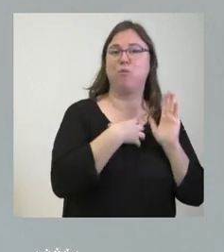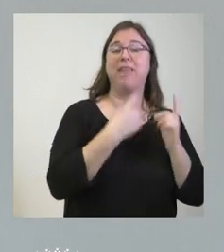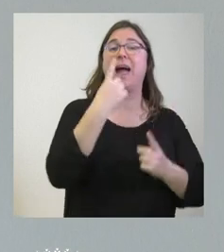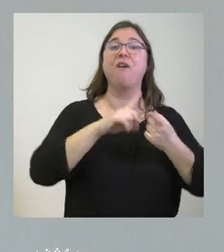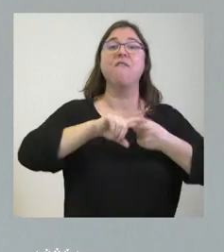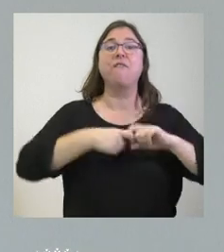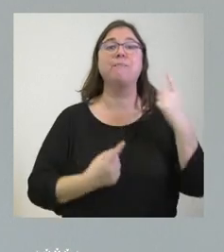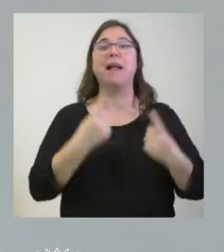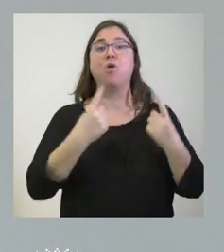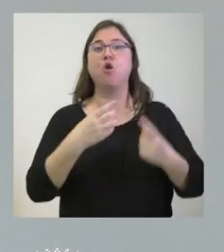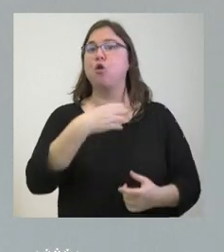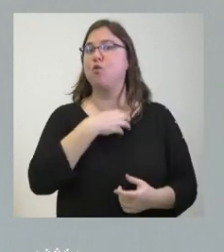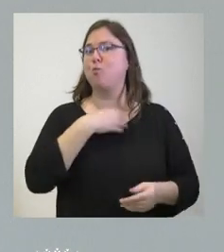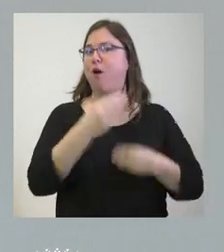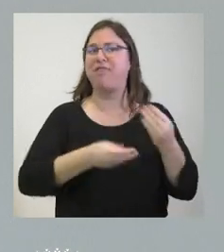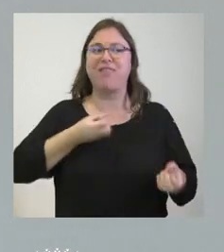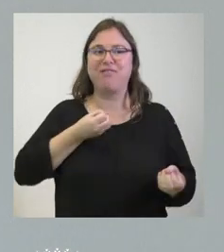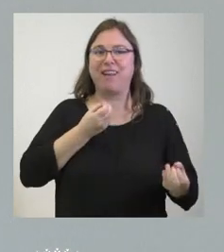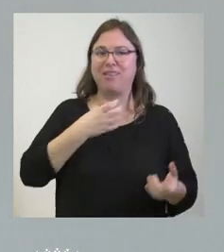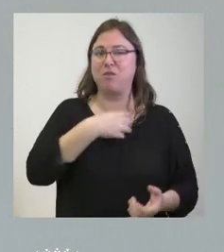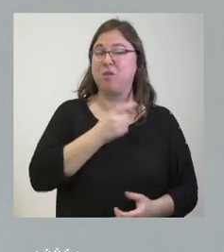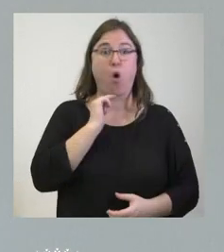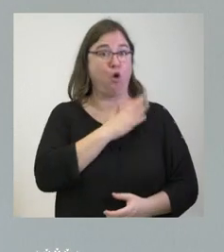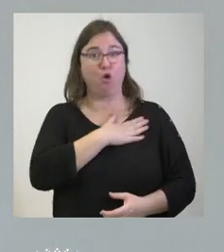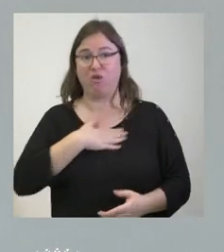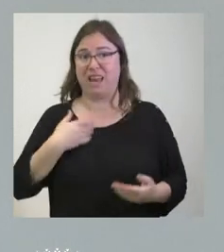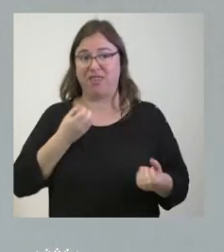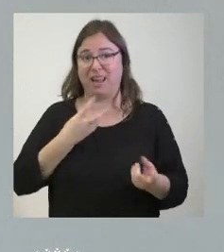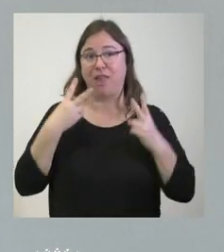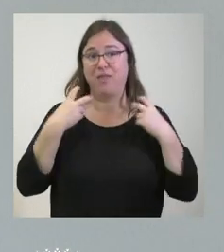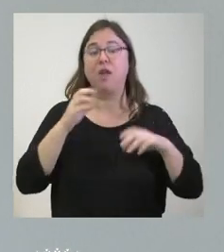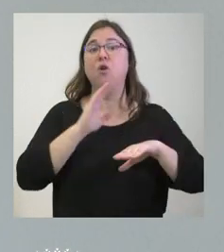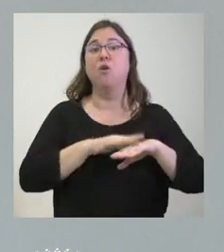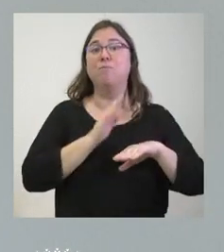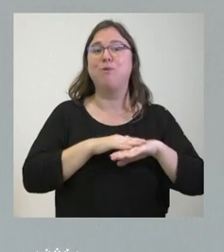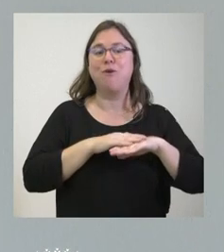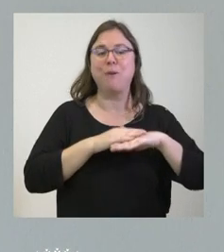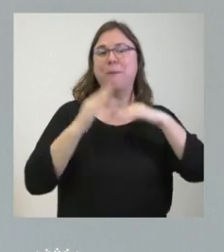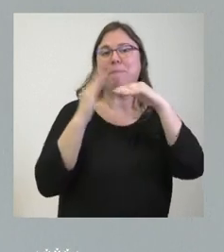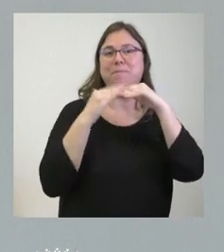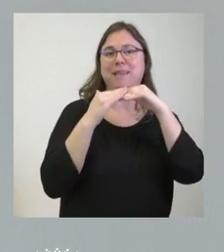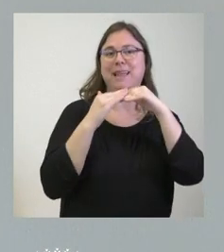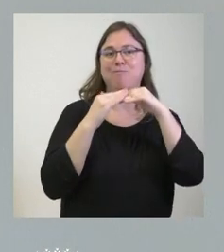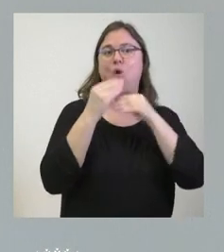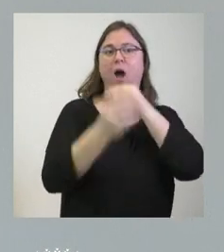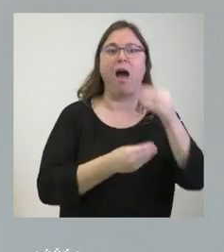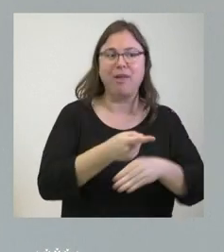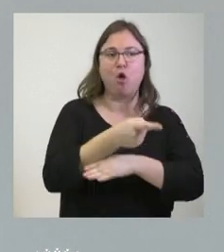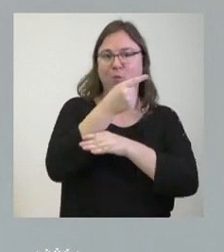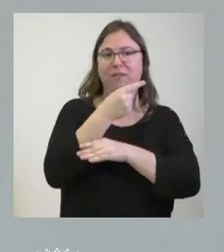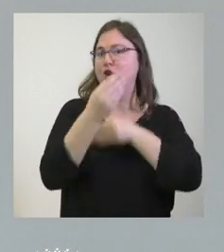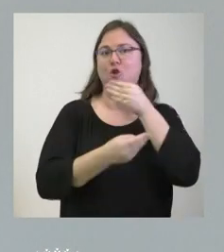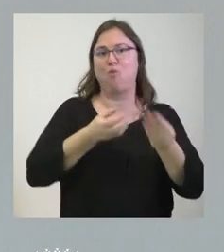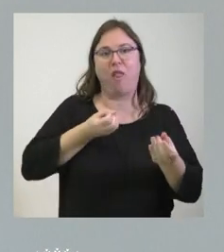las familias no están pudiendo presentar la declaración de la renta o no lo desean presentar como consecuencia de que no llegan al mínimo exigible de obligación de presentar esa